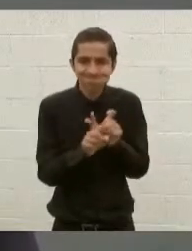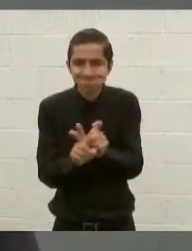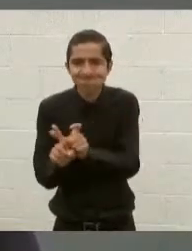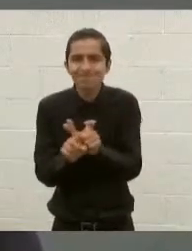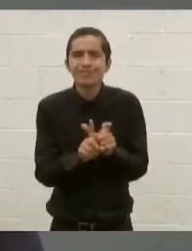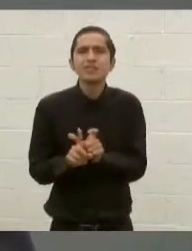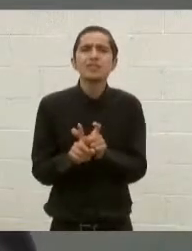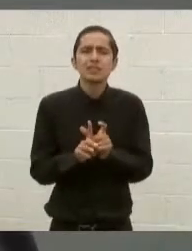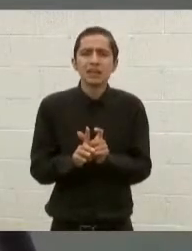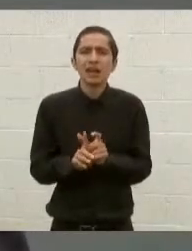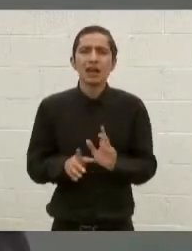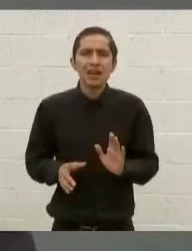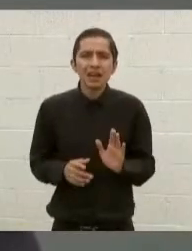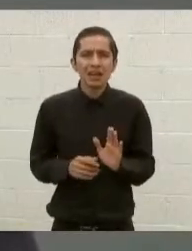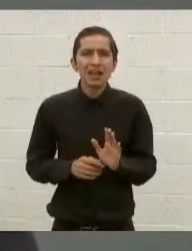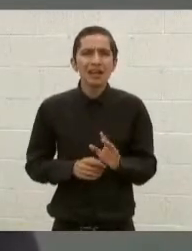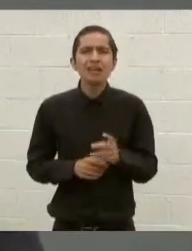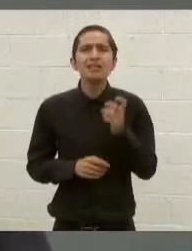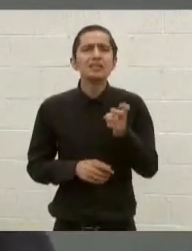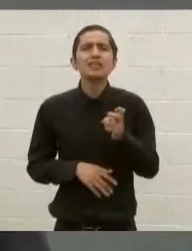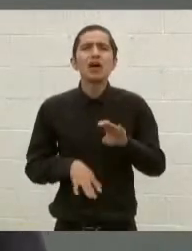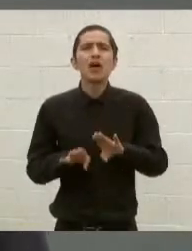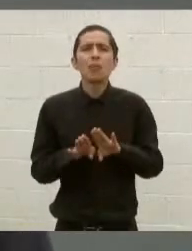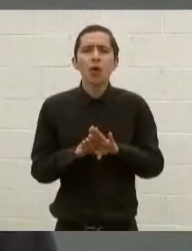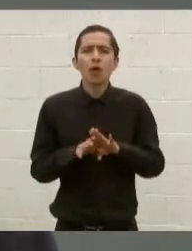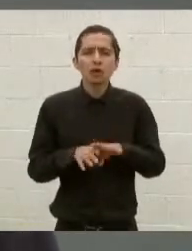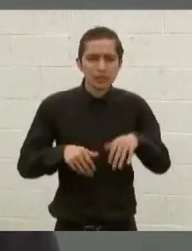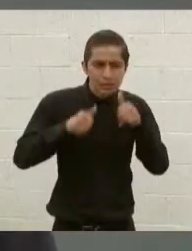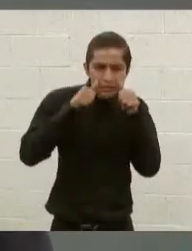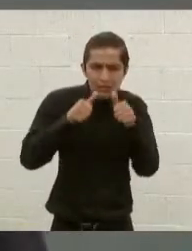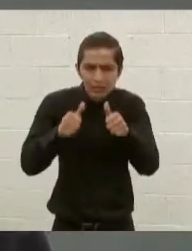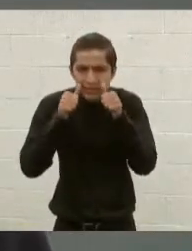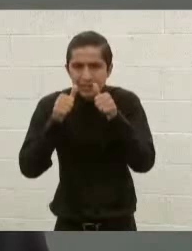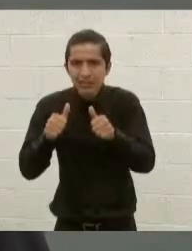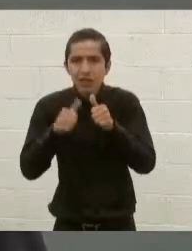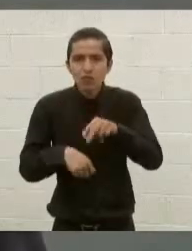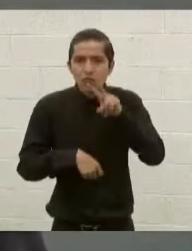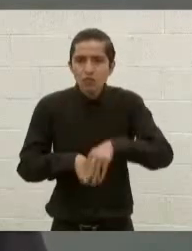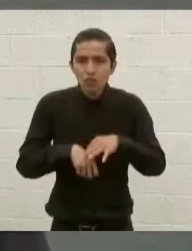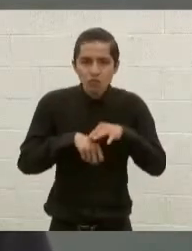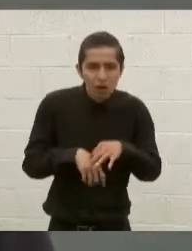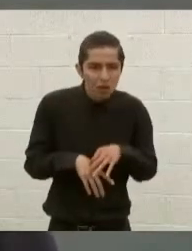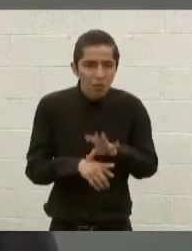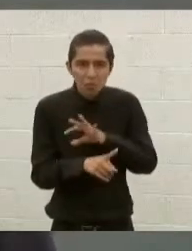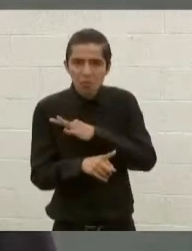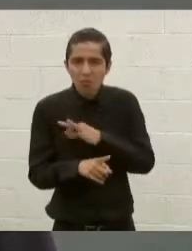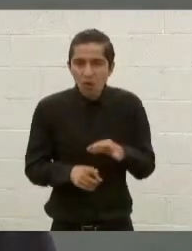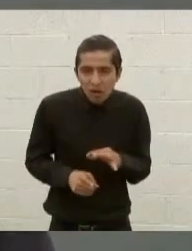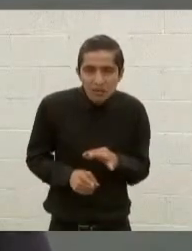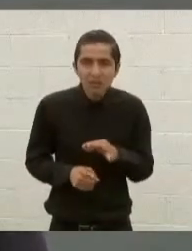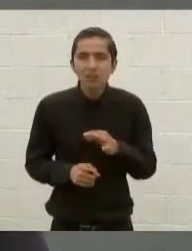del caso y se da seguimiento a la veracidad, a la posibilidad